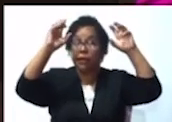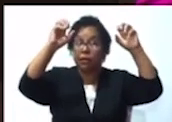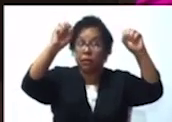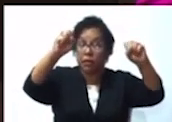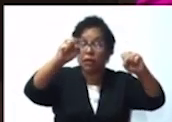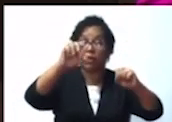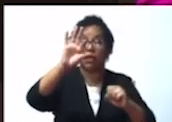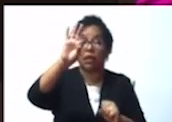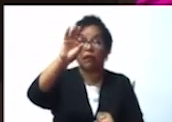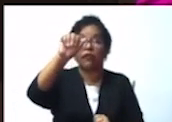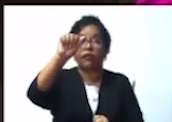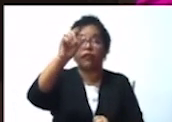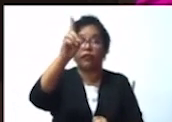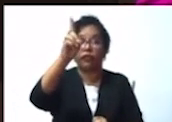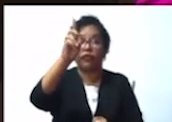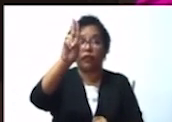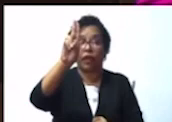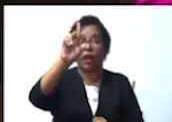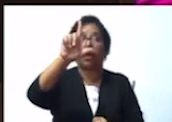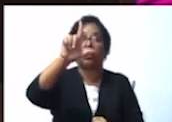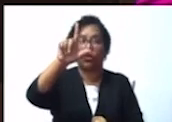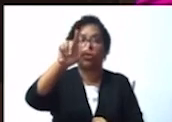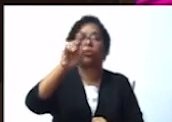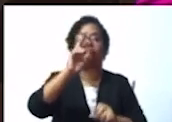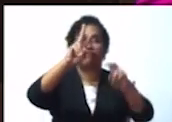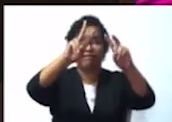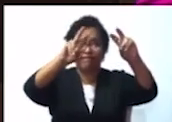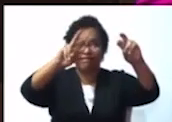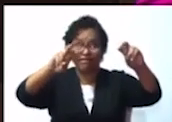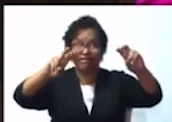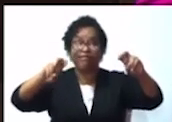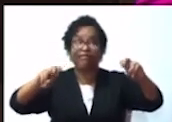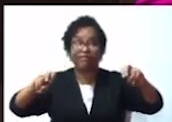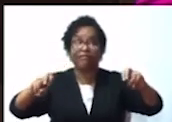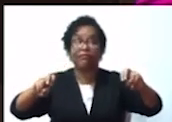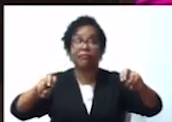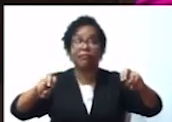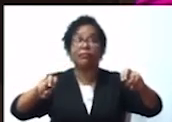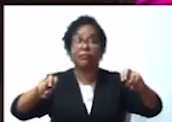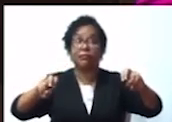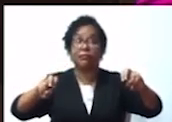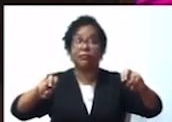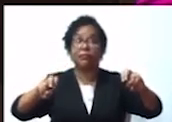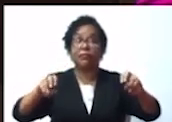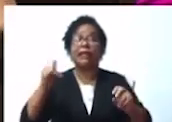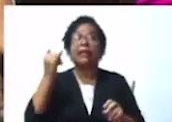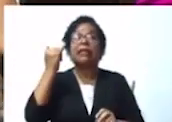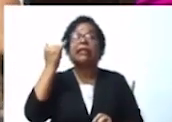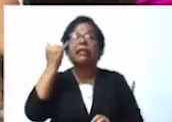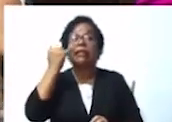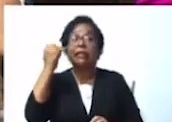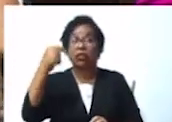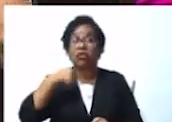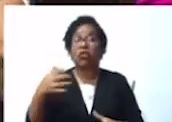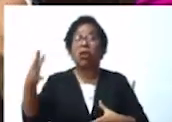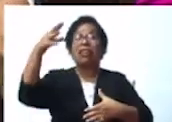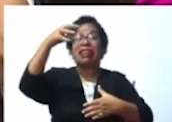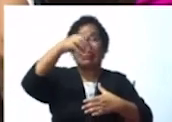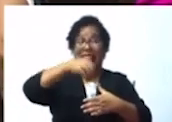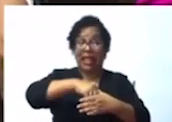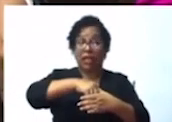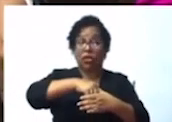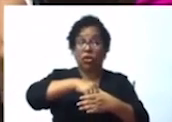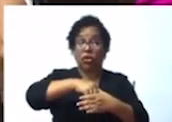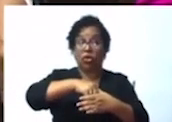haga una investigación. Y si me involucra a mí, oiga bien diputado, entonces yo renuncio a este cargo y de